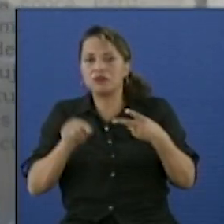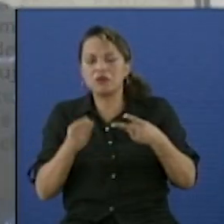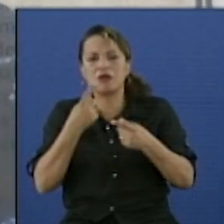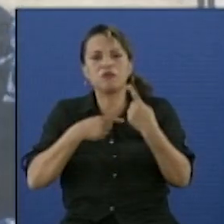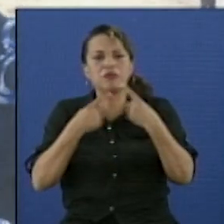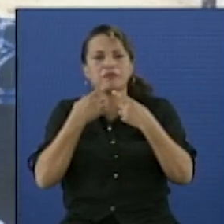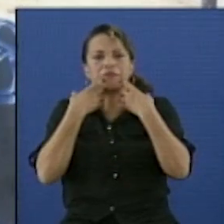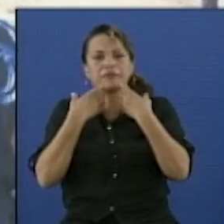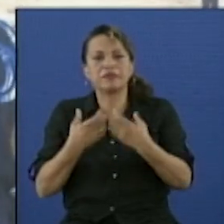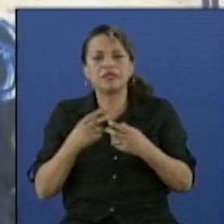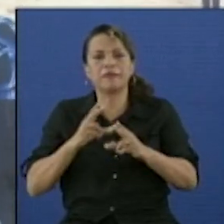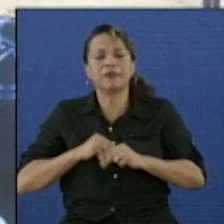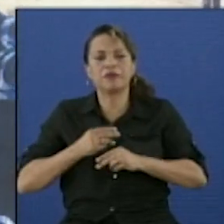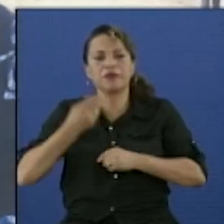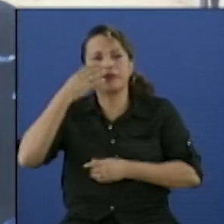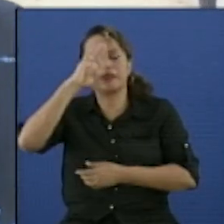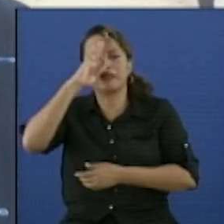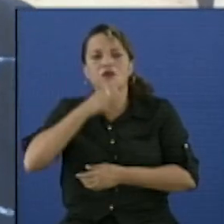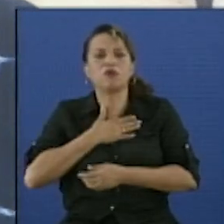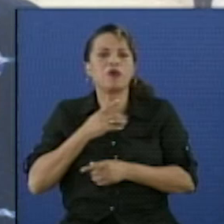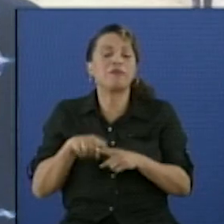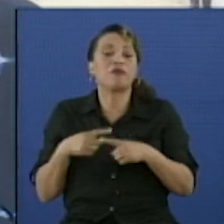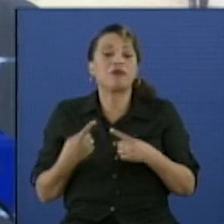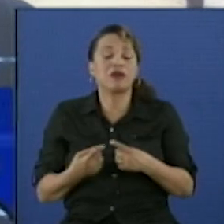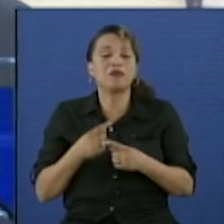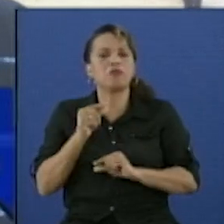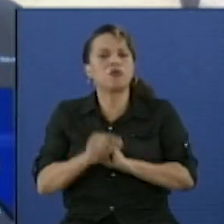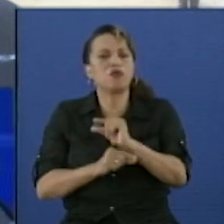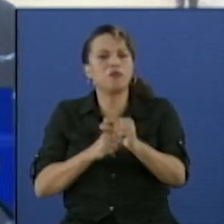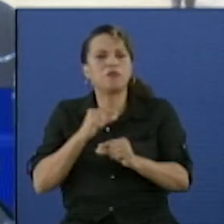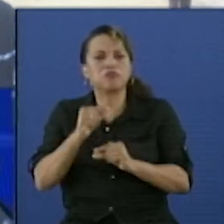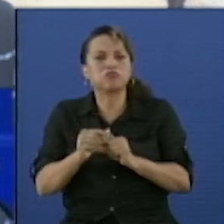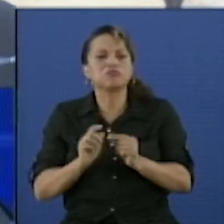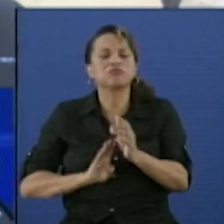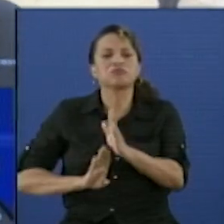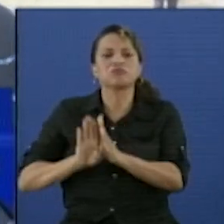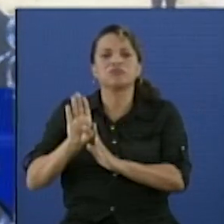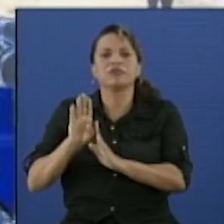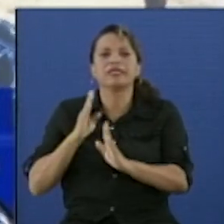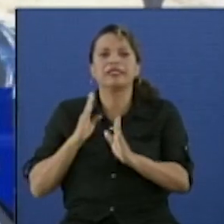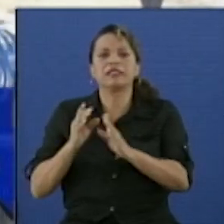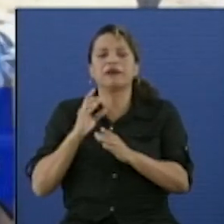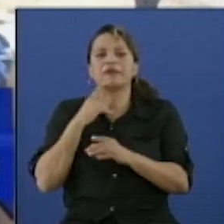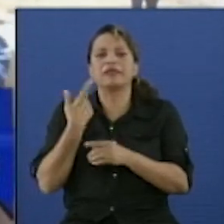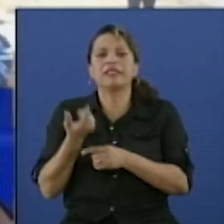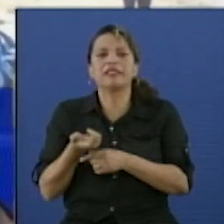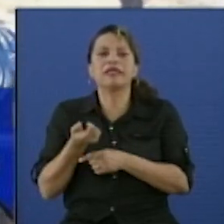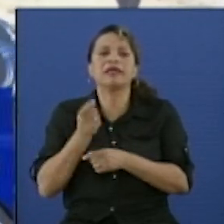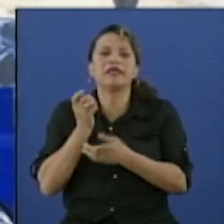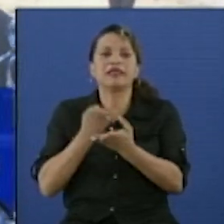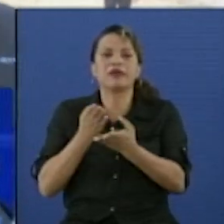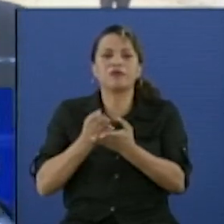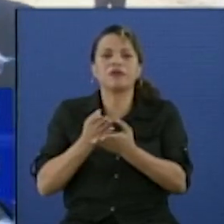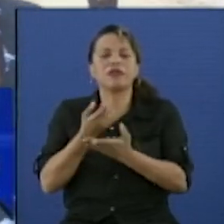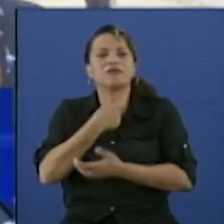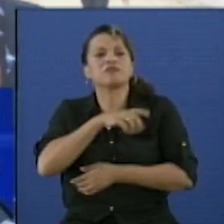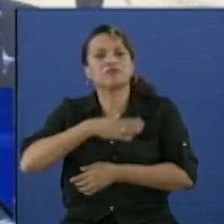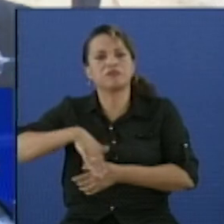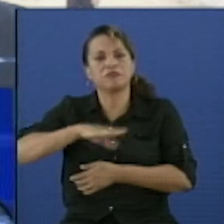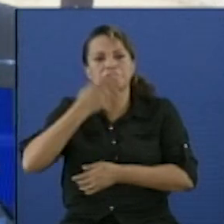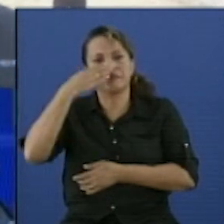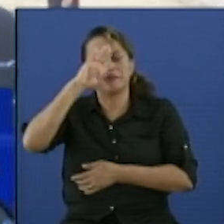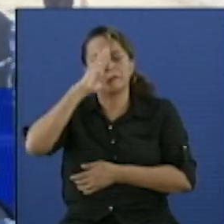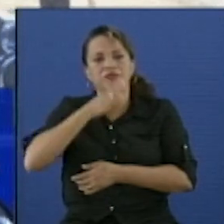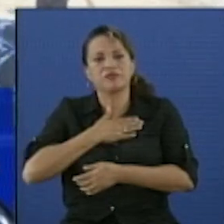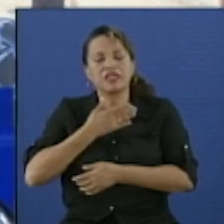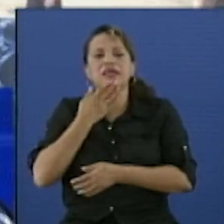de la pedagogía cubana porque la fue desarrollando y sobre todo en el campo de la escuela pública cubana. Es decir, él defendió la